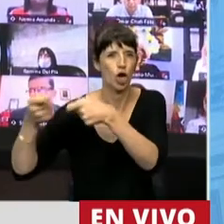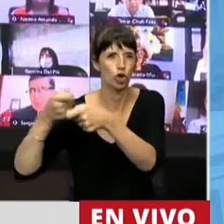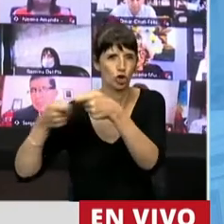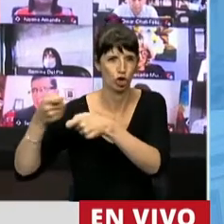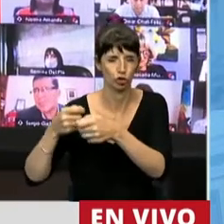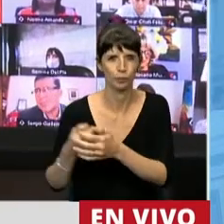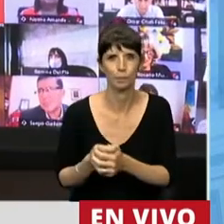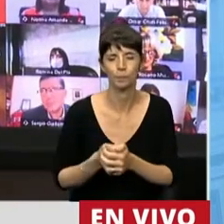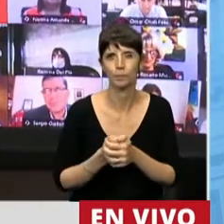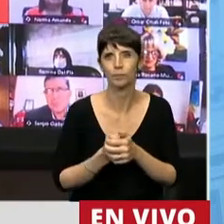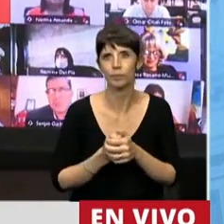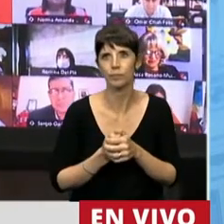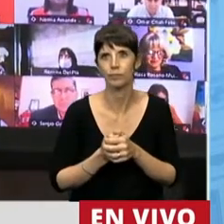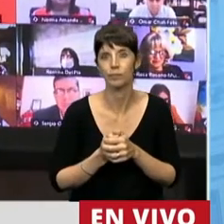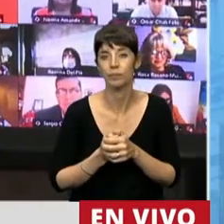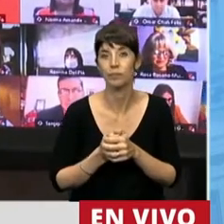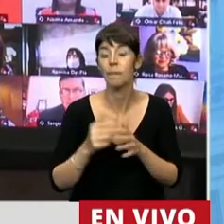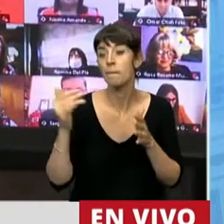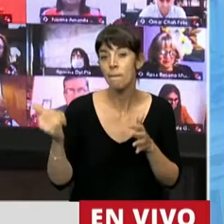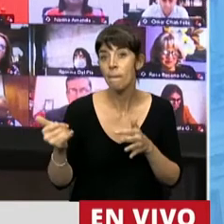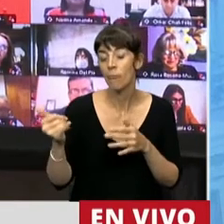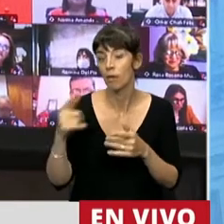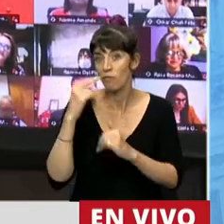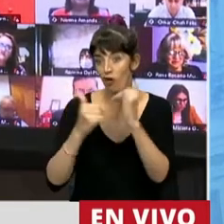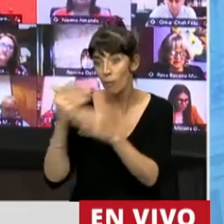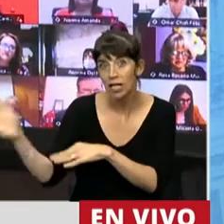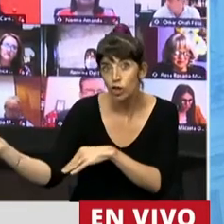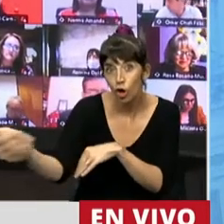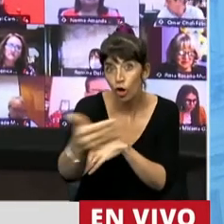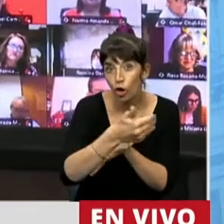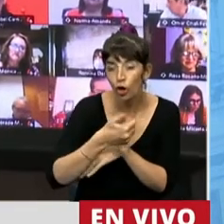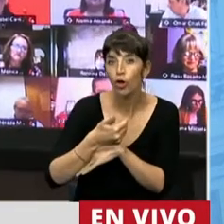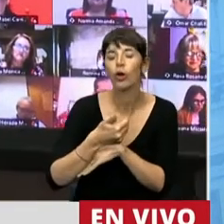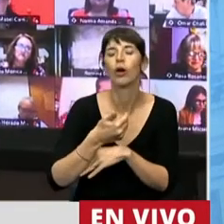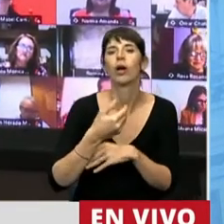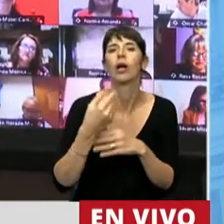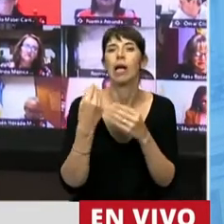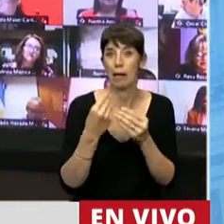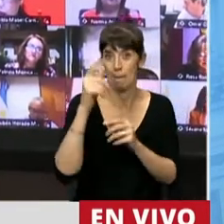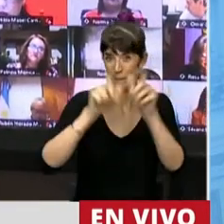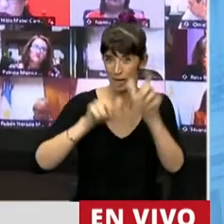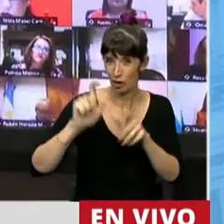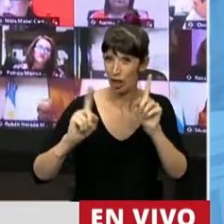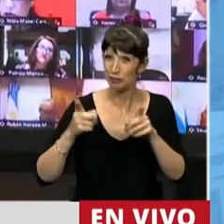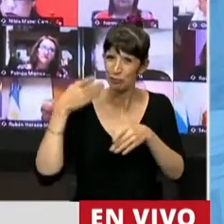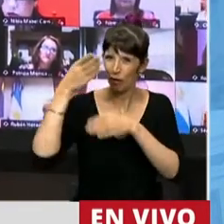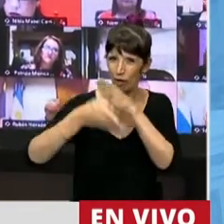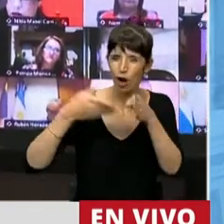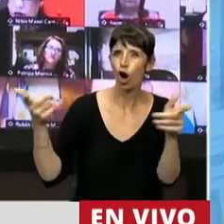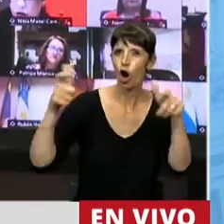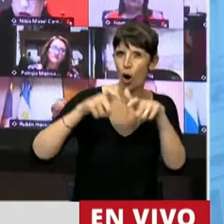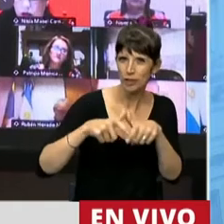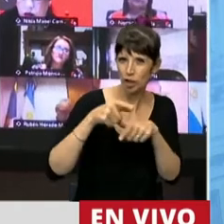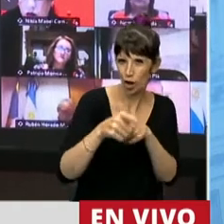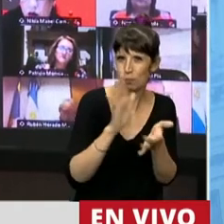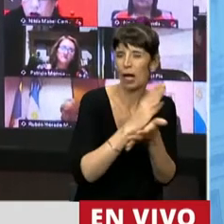Nosotros tenemos, según la información que nos dieron tanto las personas que estuvieron presentes en la comisión, que fueron